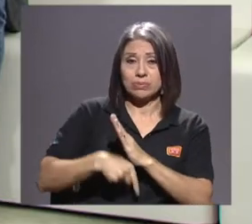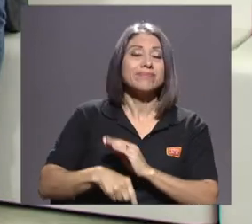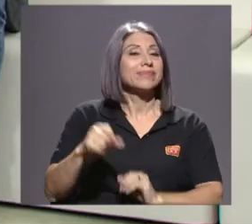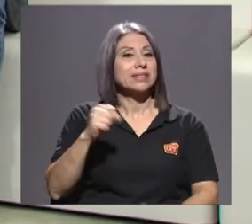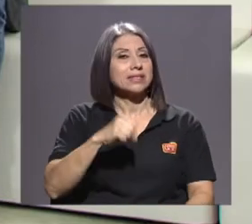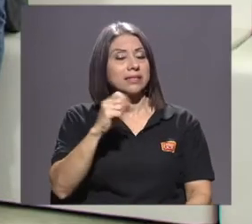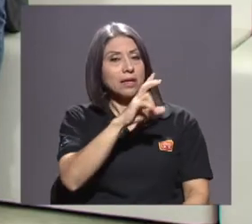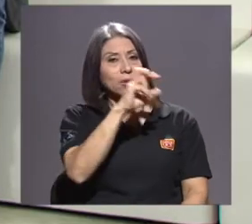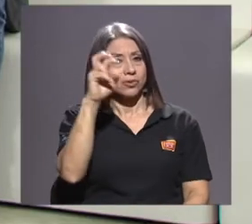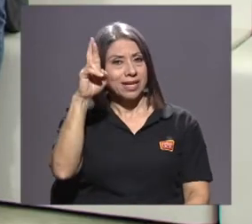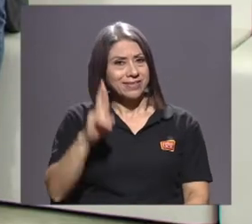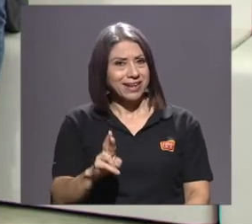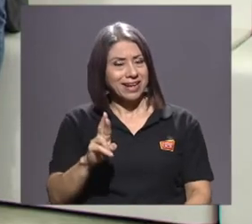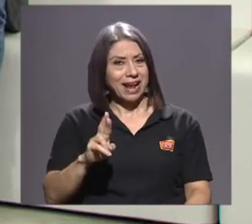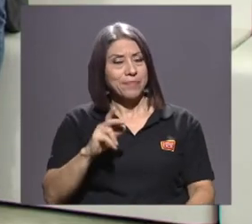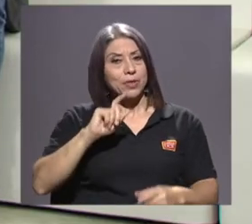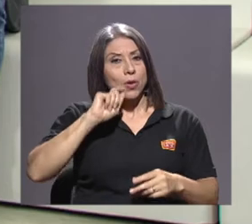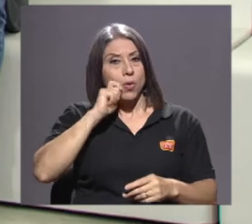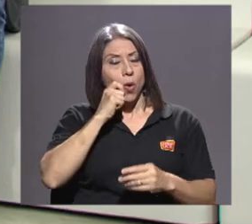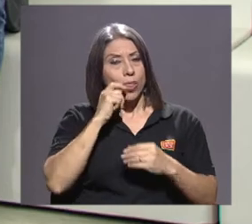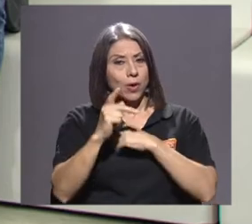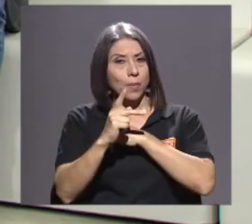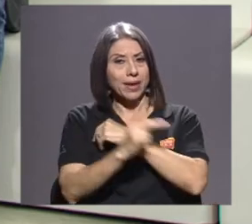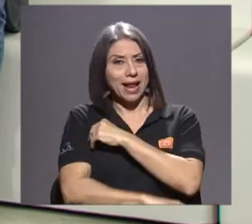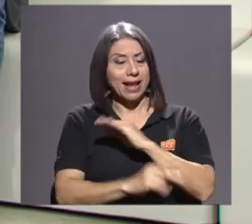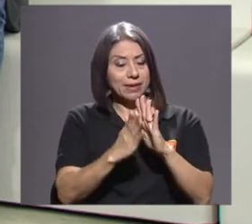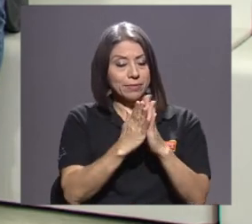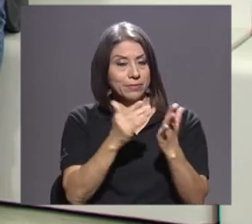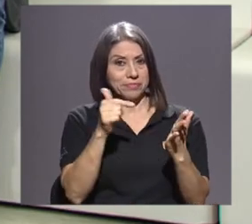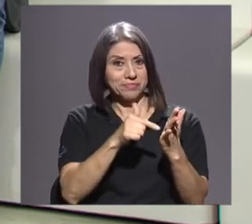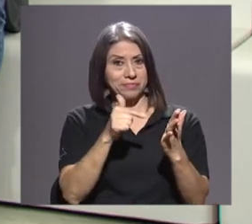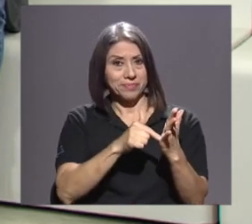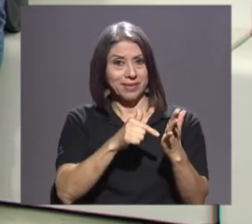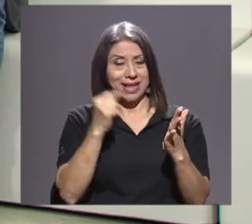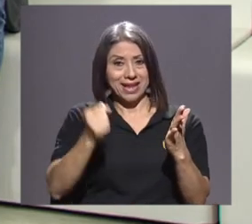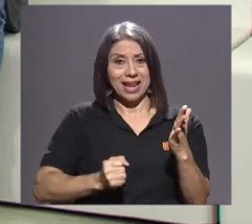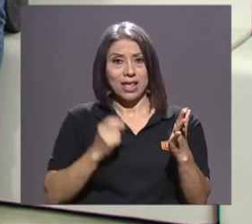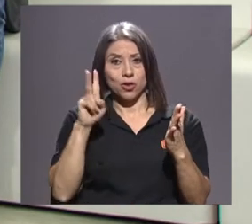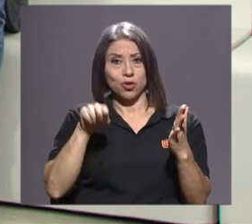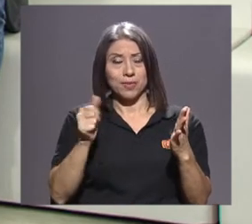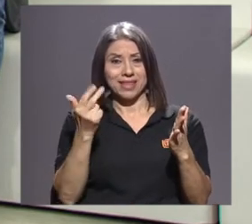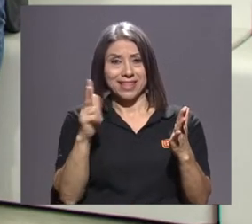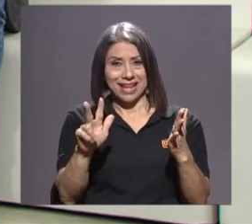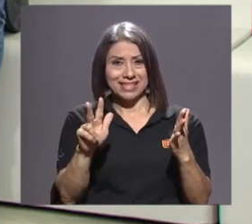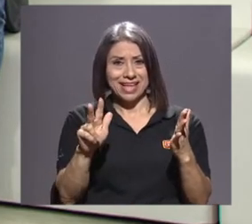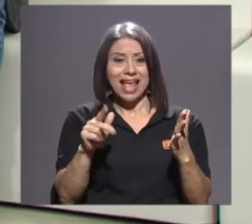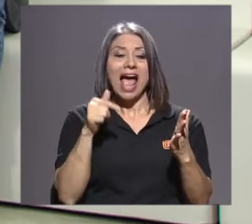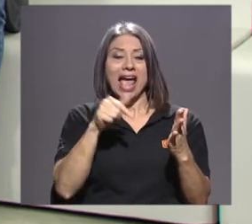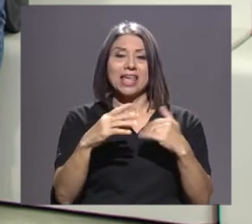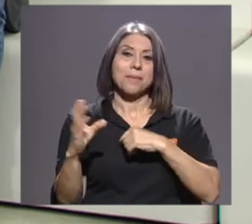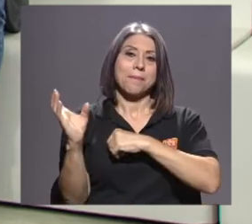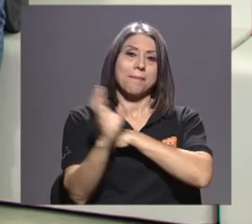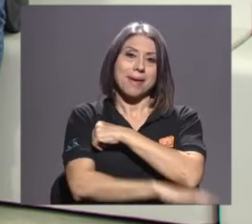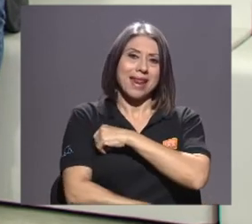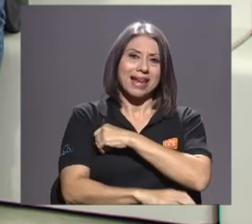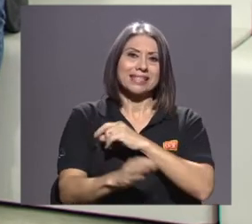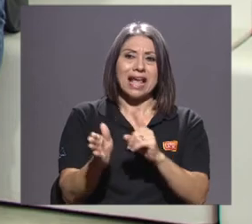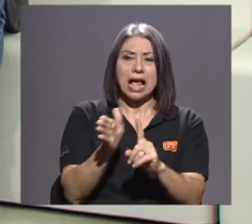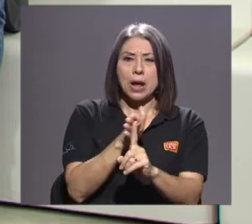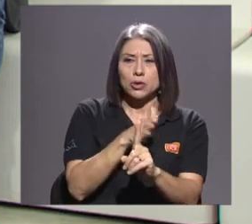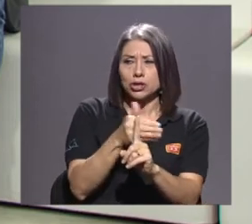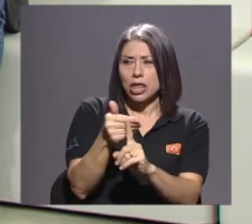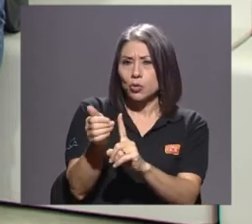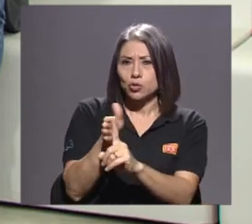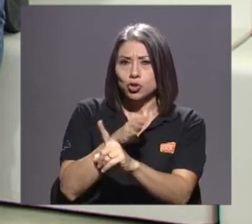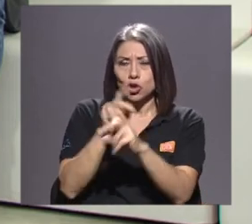2013, en el Código Penal, se penaliza la seducción en línea que nosotros lo conocemos como grooming.